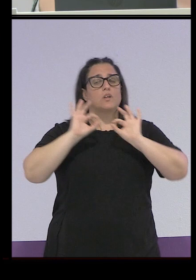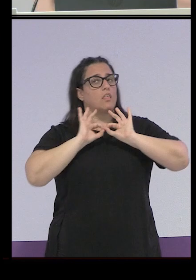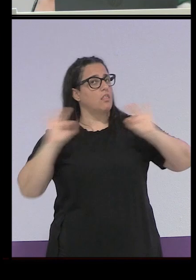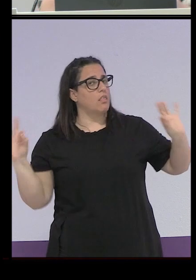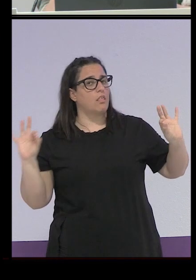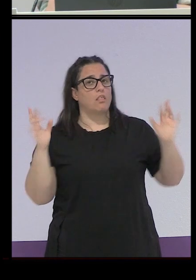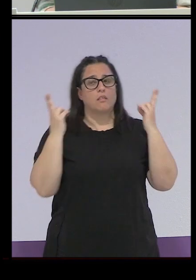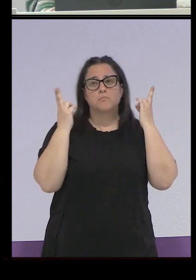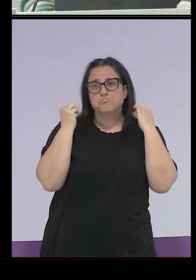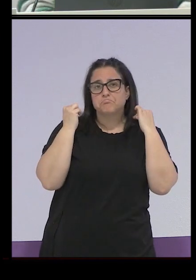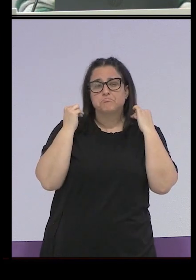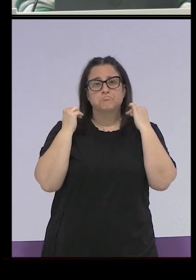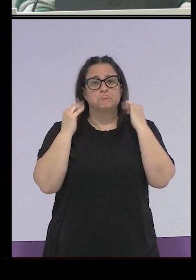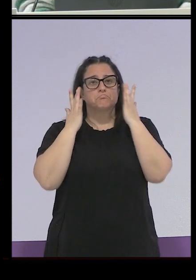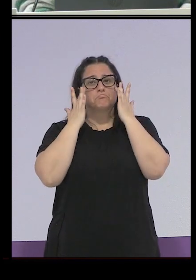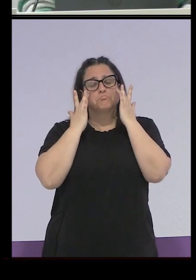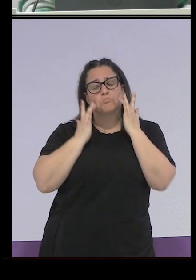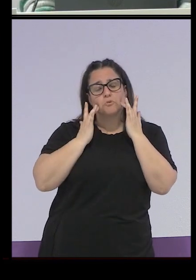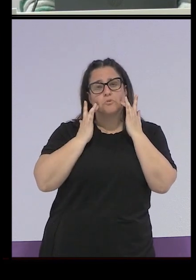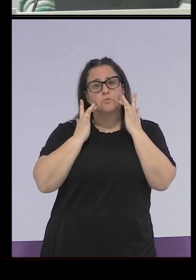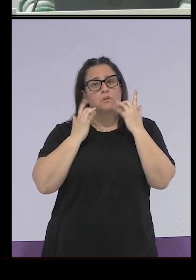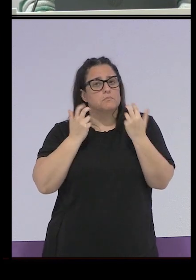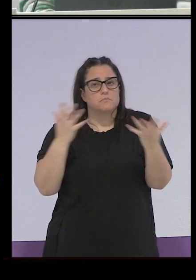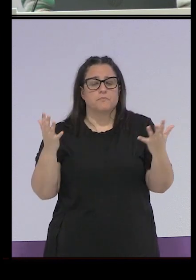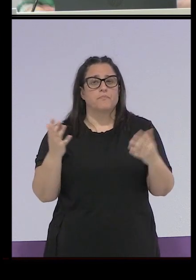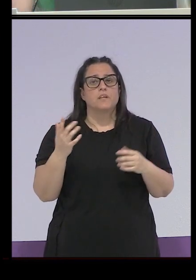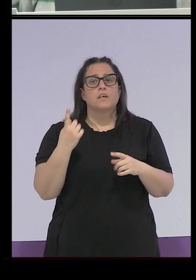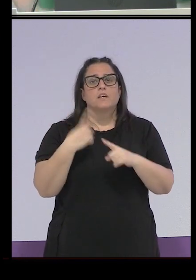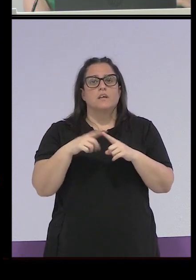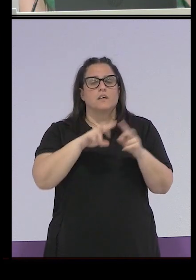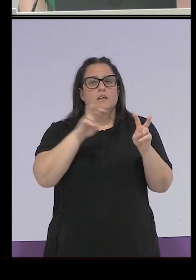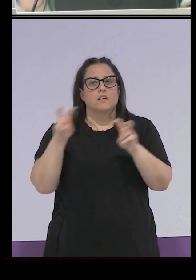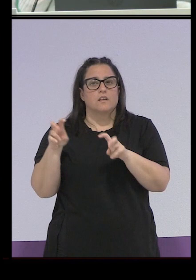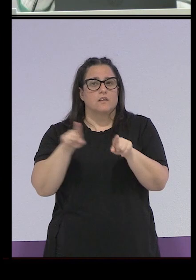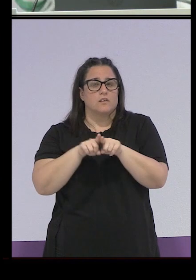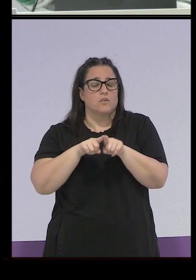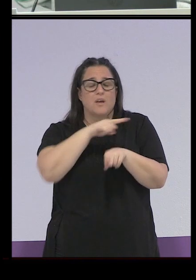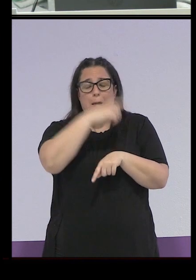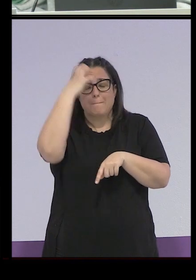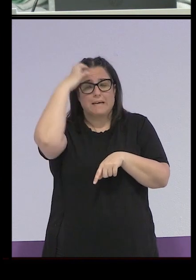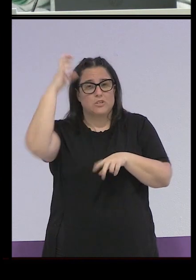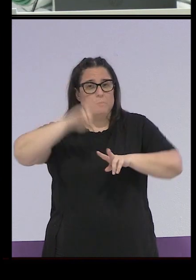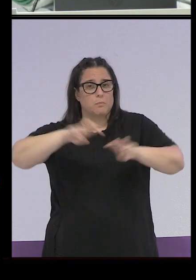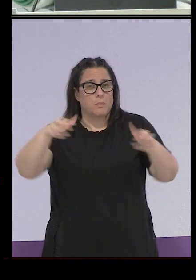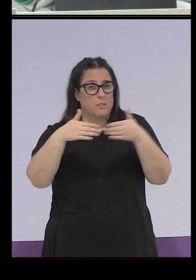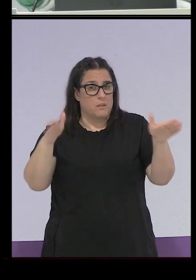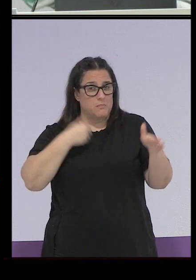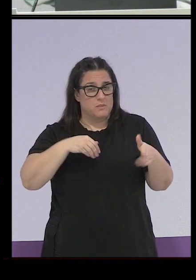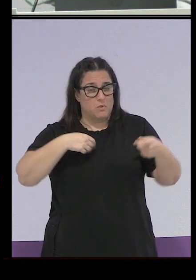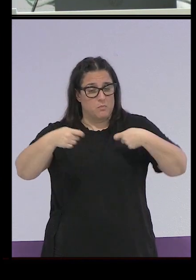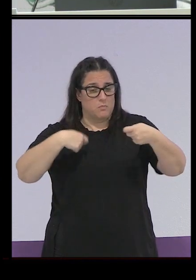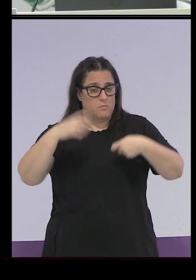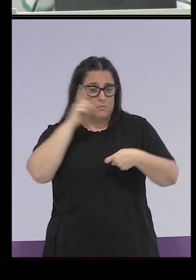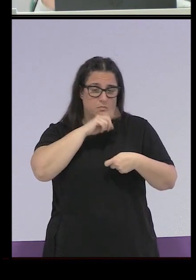el recato, la castidad, ¿no? Pues todas estas cuestiones. teoría, estas también, igual que el primer platonato del principio, el de la trata de blancas,